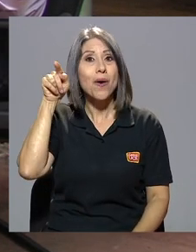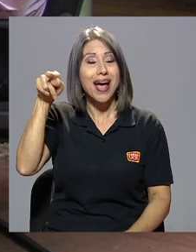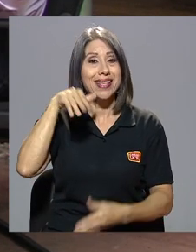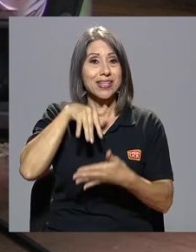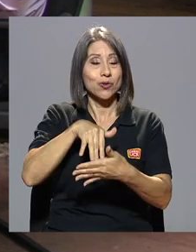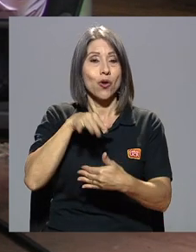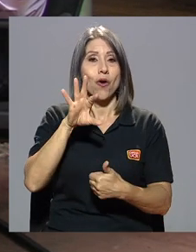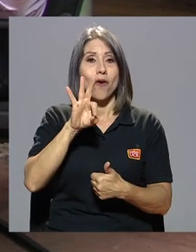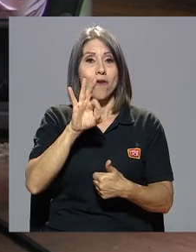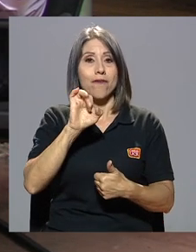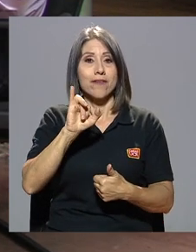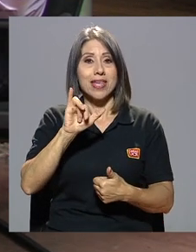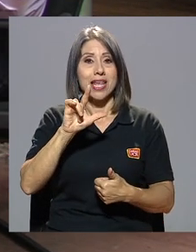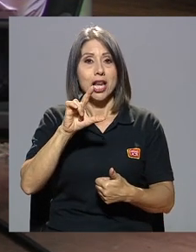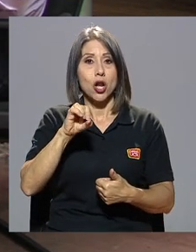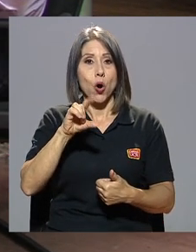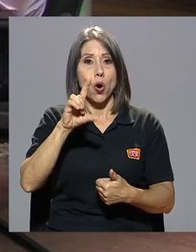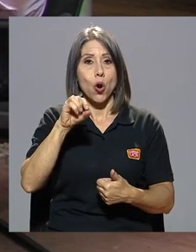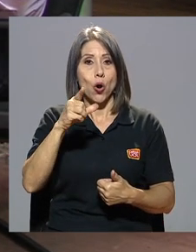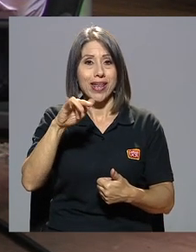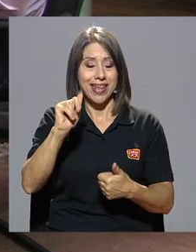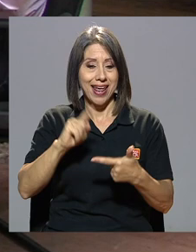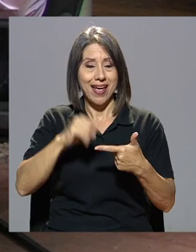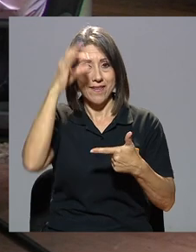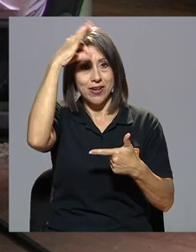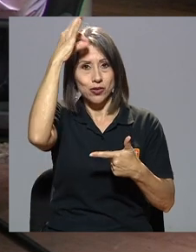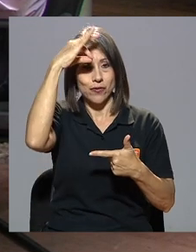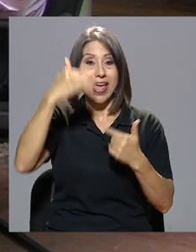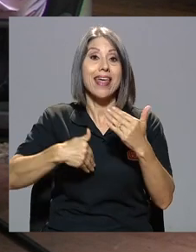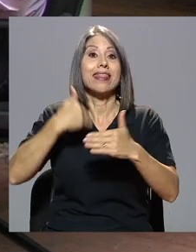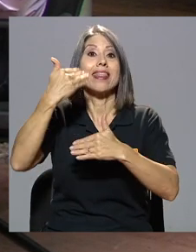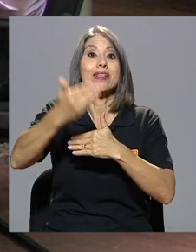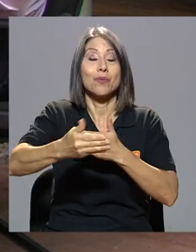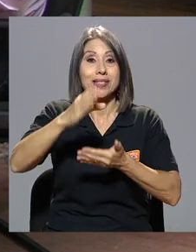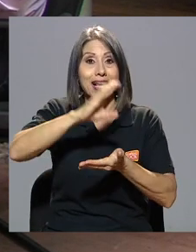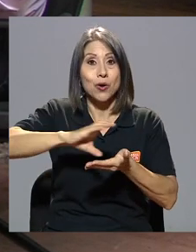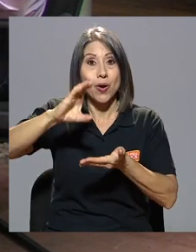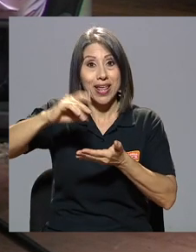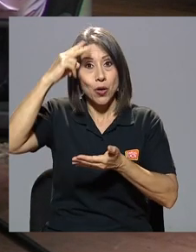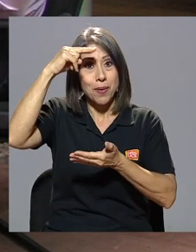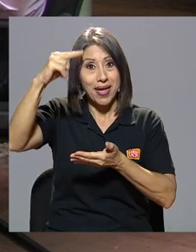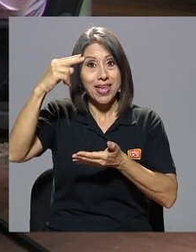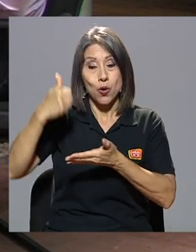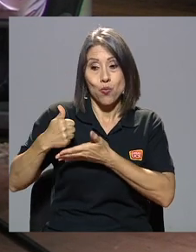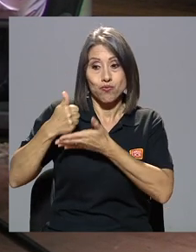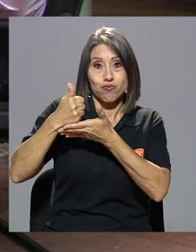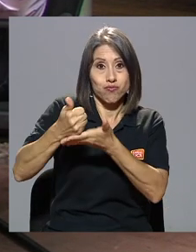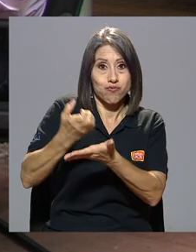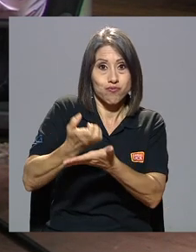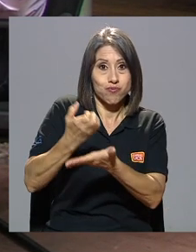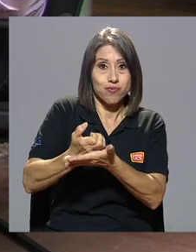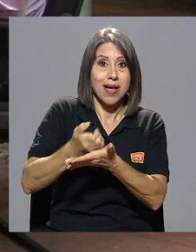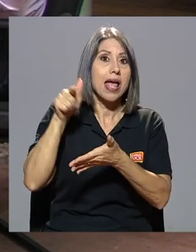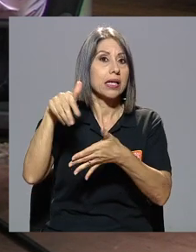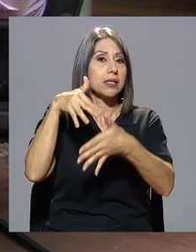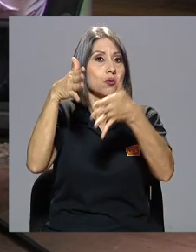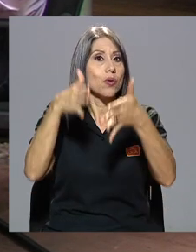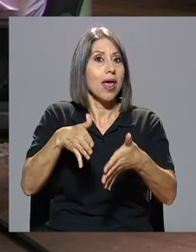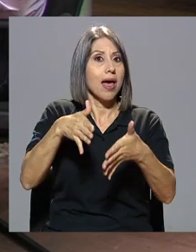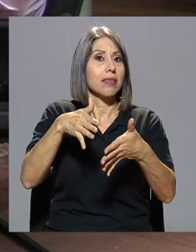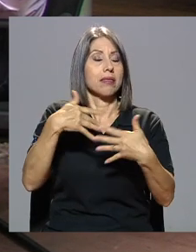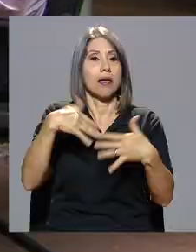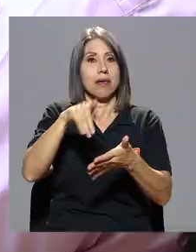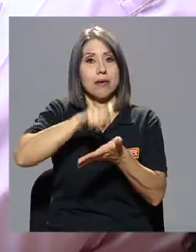filología, estudió filosofía. Y luego fue becada al Colegio de México. Era una estudiante y